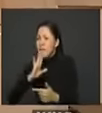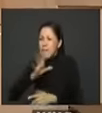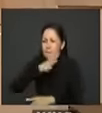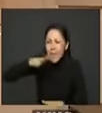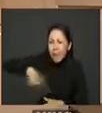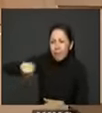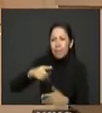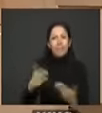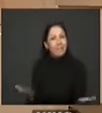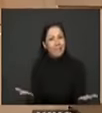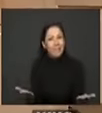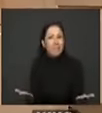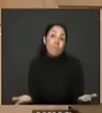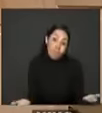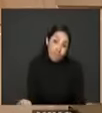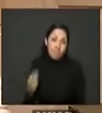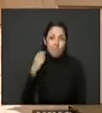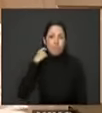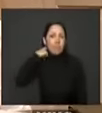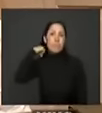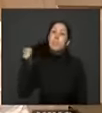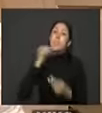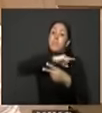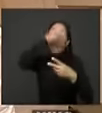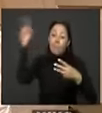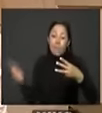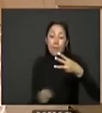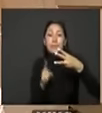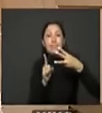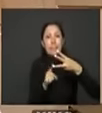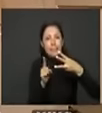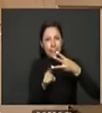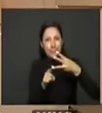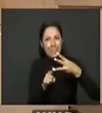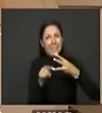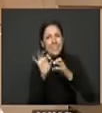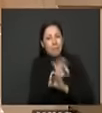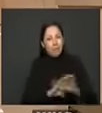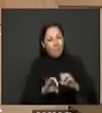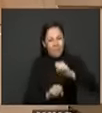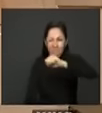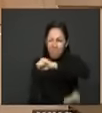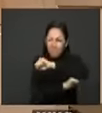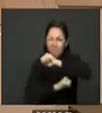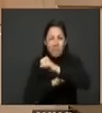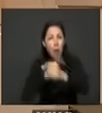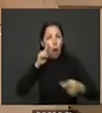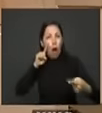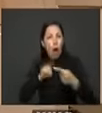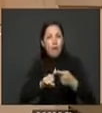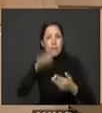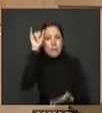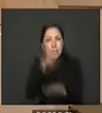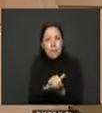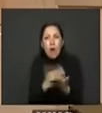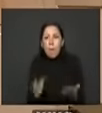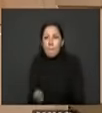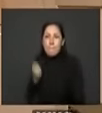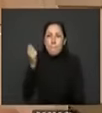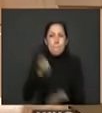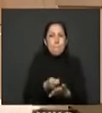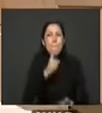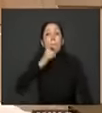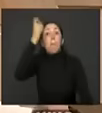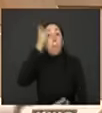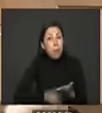el tercer paso entonces es fortalecer la capacidad tributaria de esos municipios señor ministro de